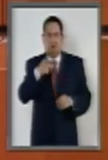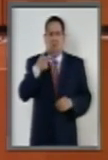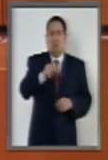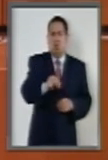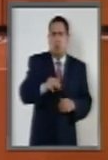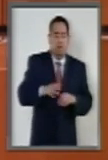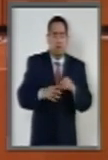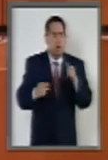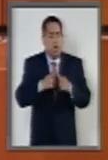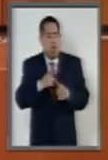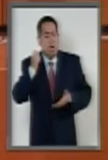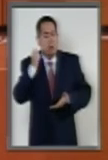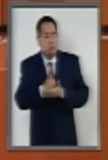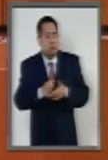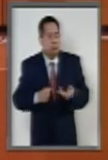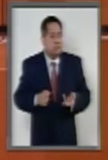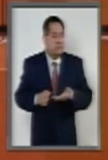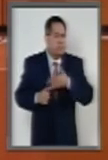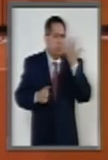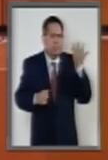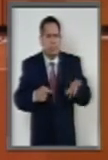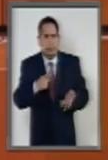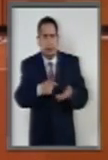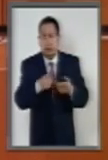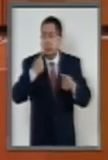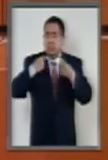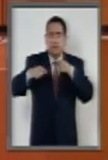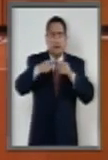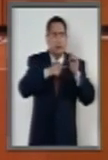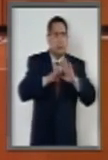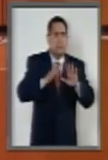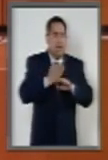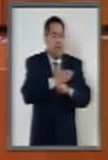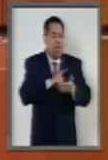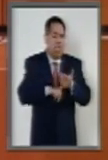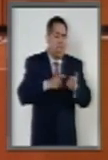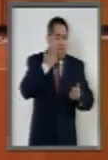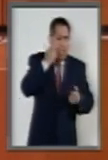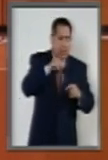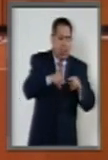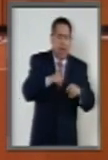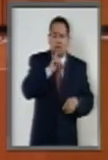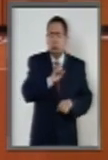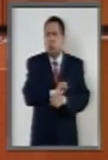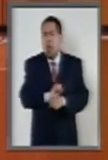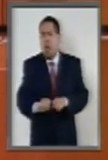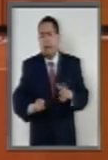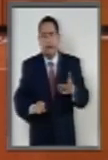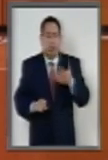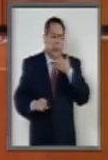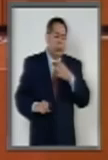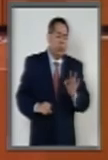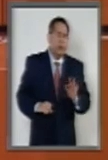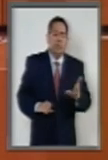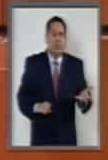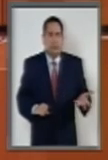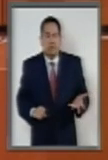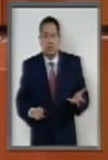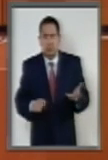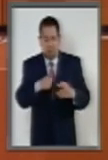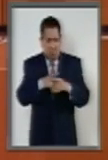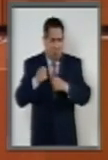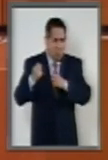podemos aprobar un documento que los analistas ya han tildado como light o descafeinado, cuyos